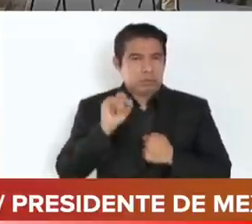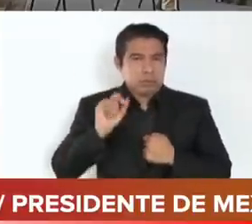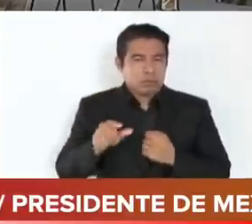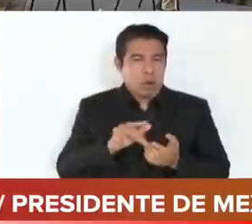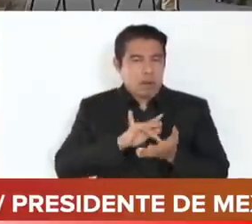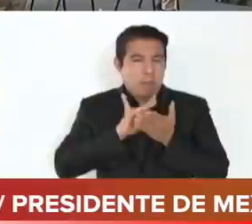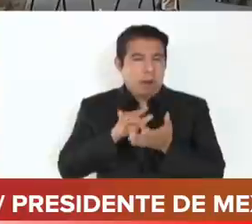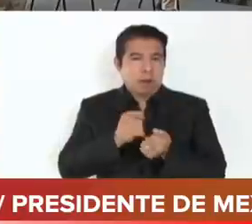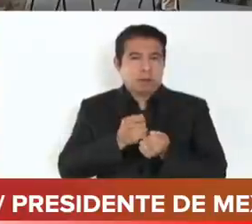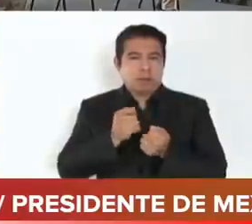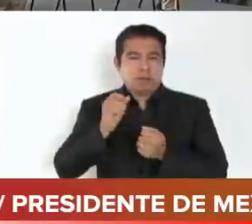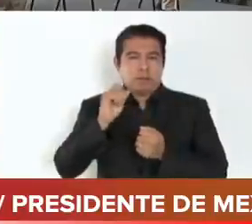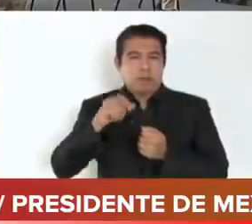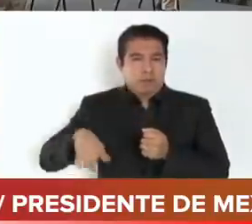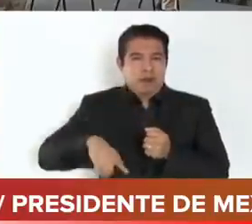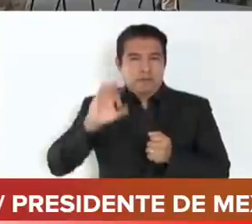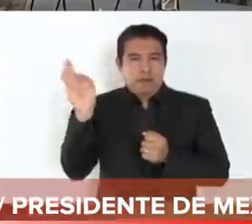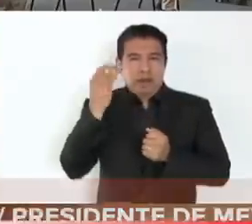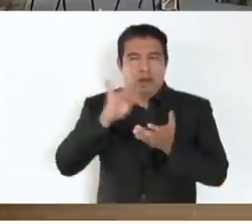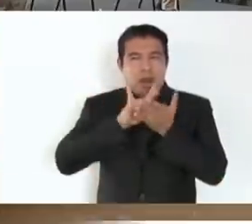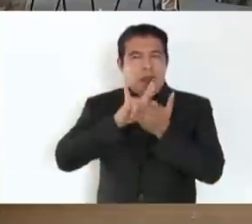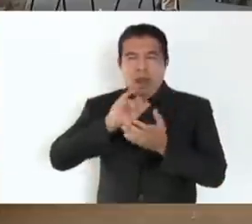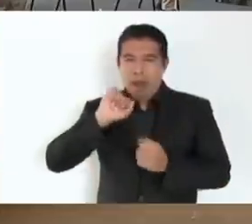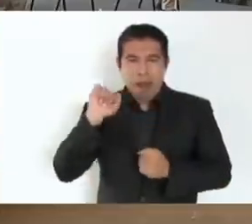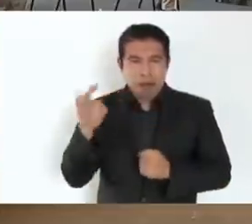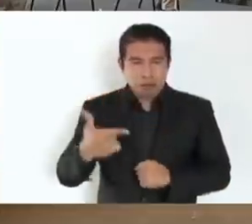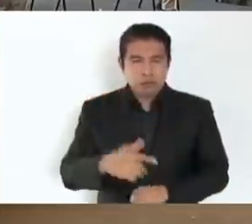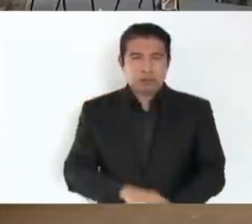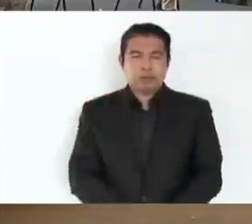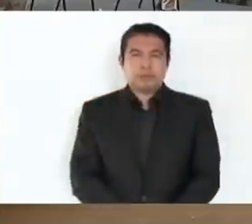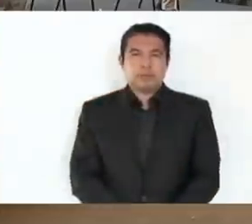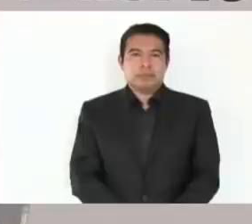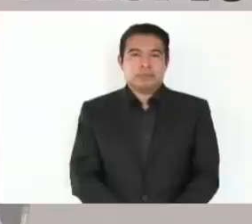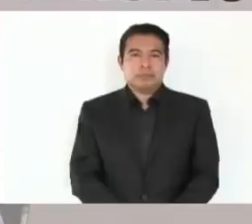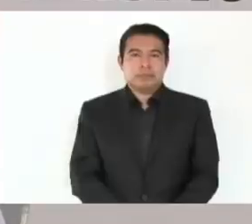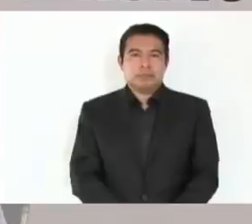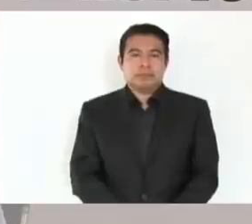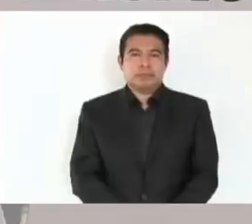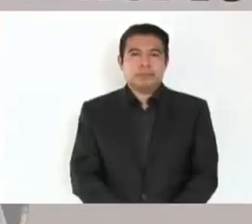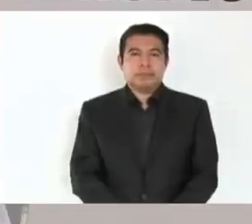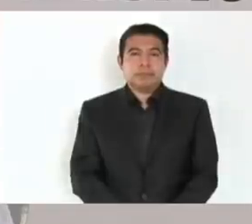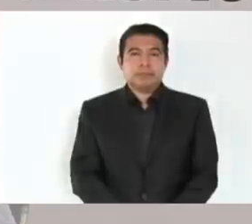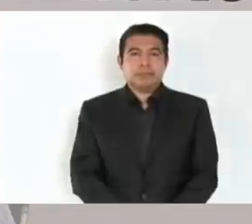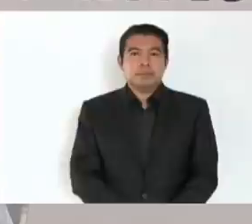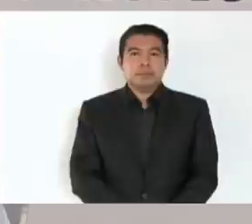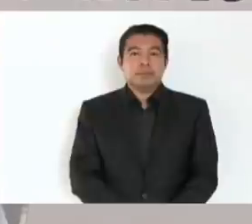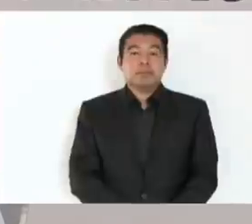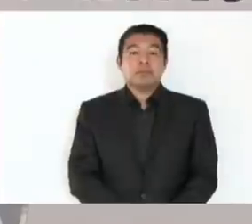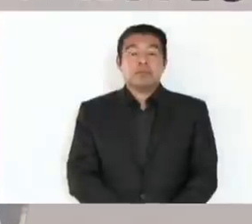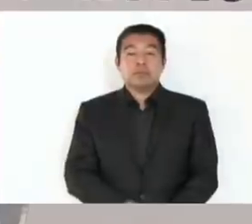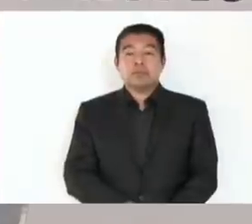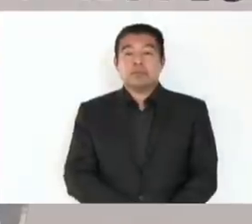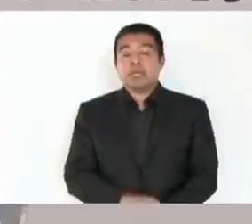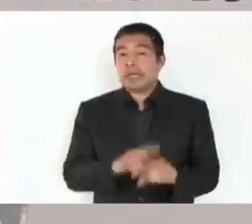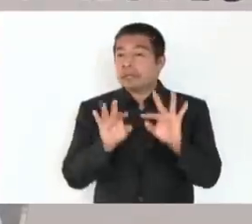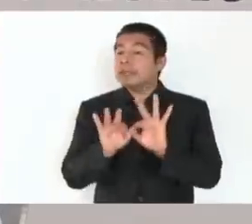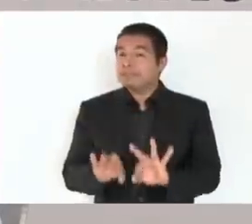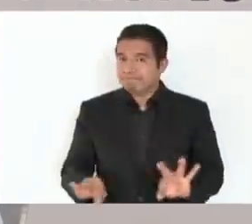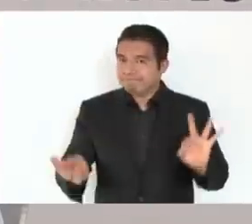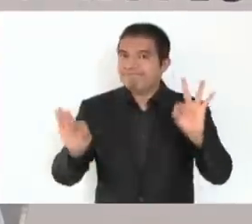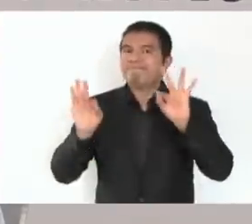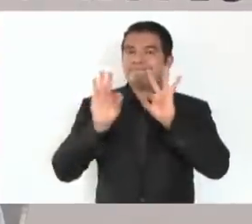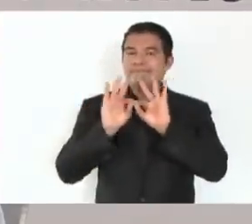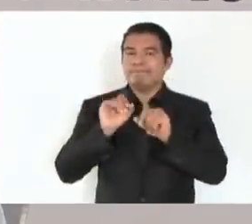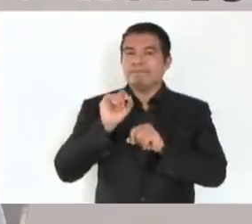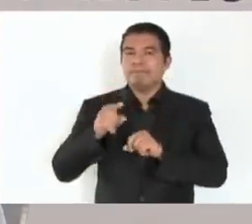del gobierno federal. Entonces, esto es muy importante y